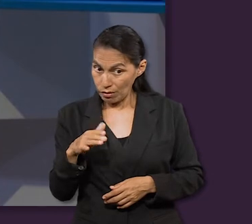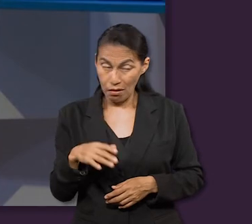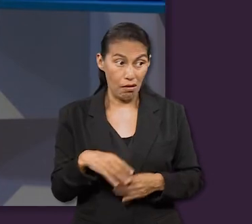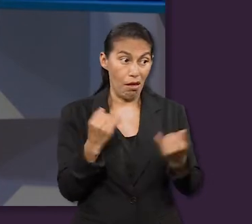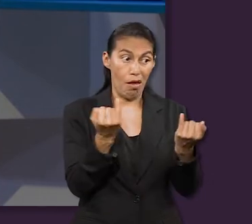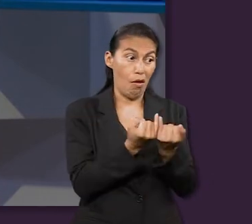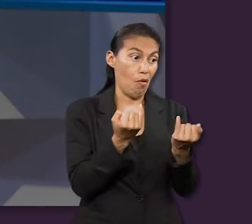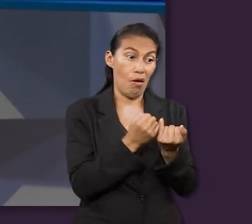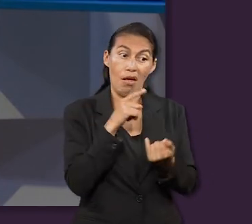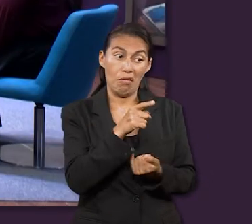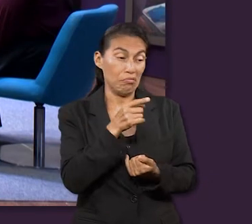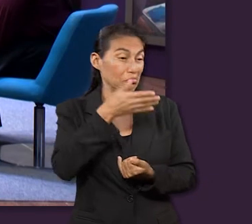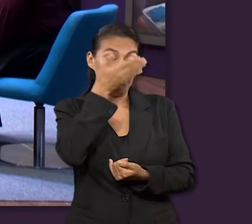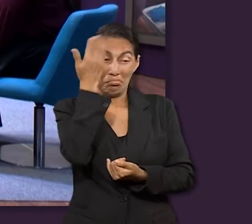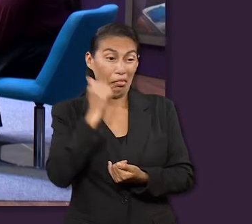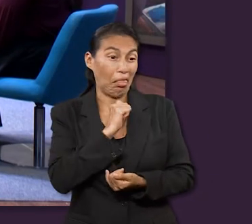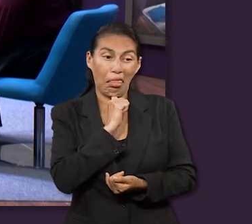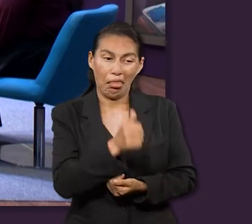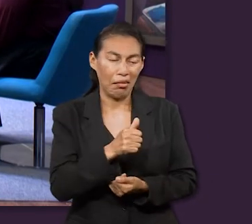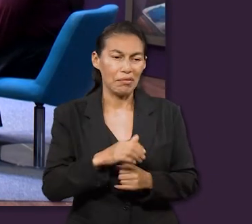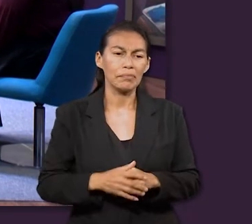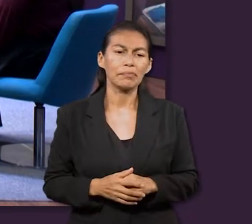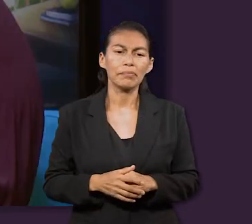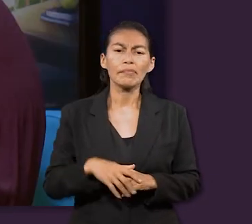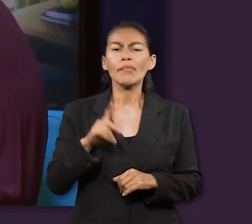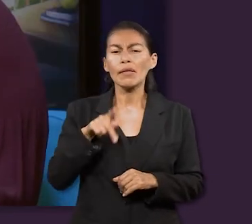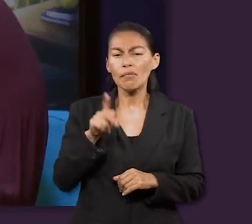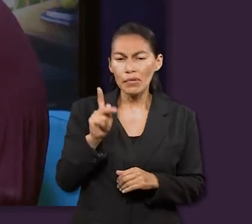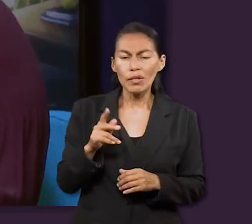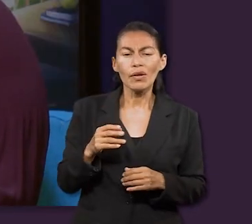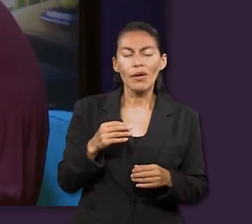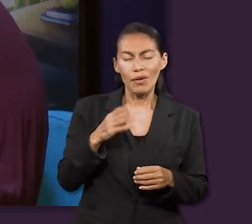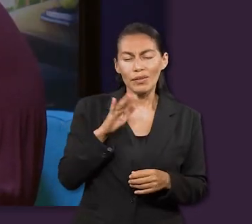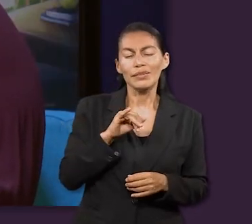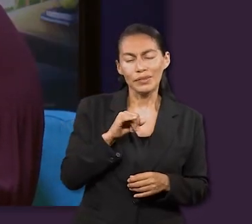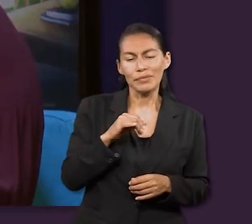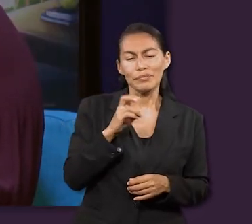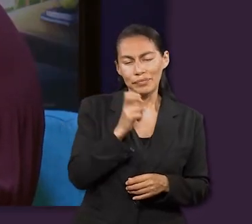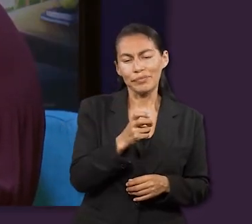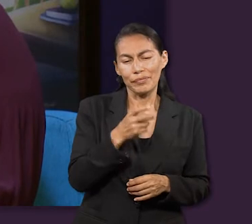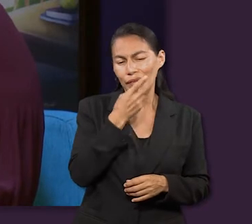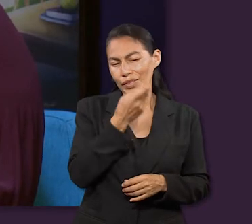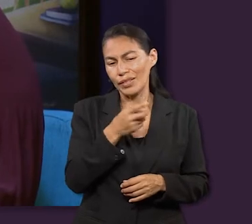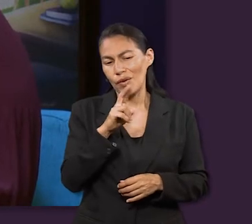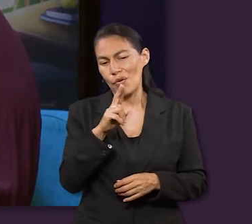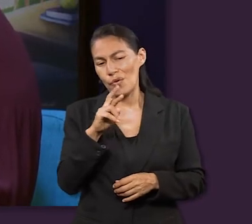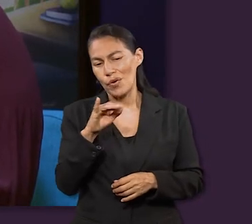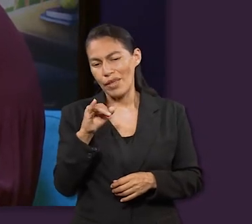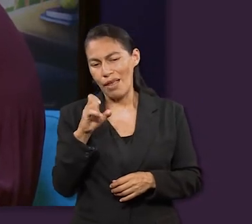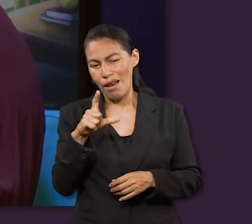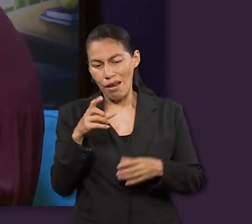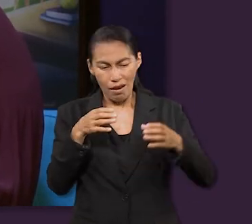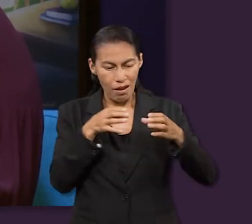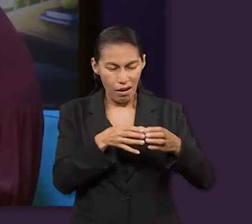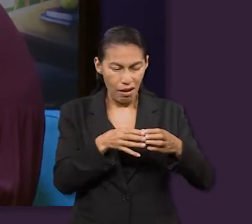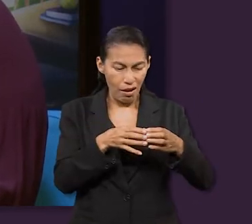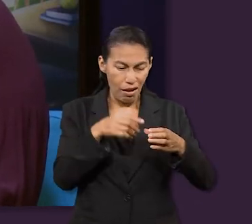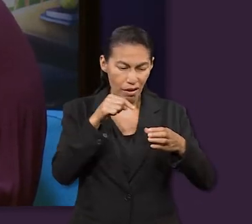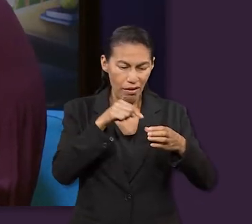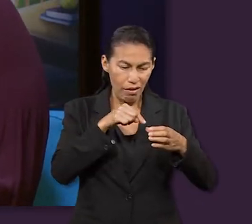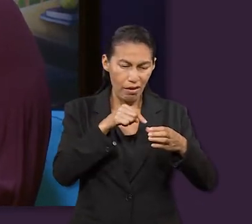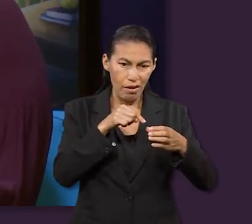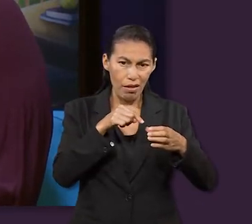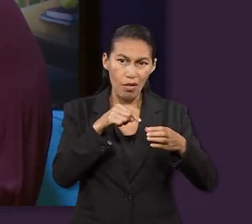significaba? Pues al igual que tú, no tenía noción de lo que eso significaba. Pero sí, así como mencionó Uriel, pues es